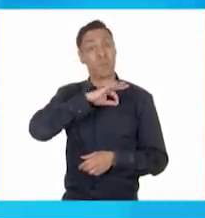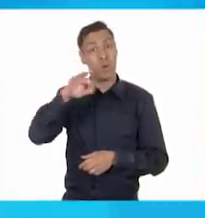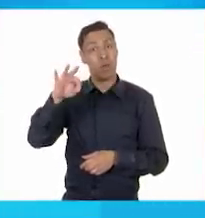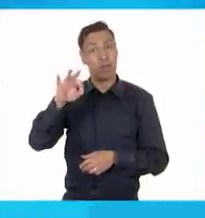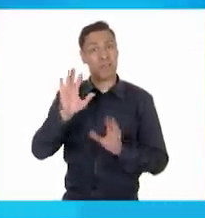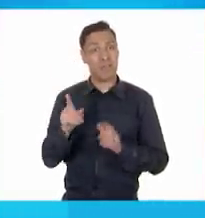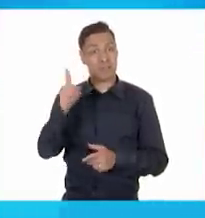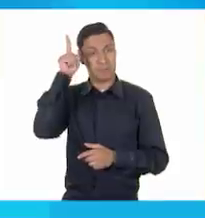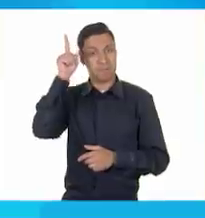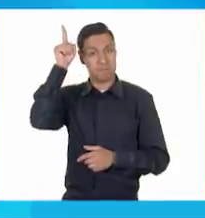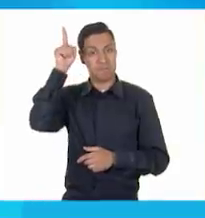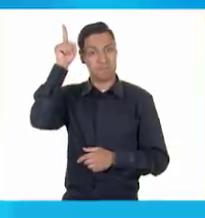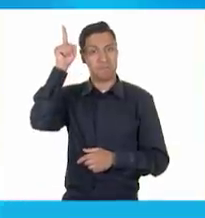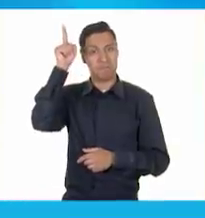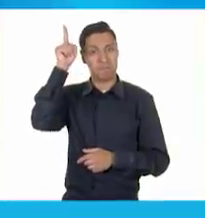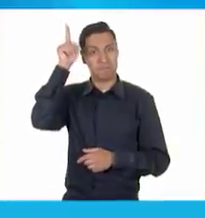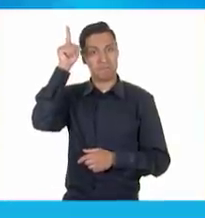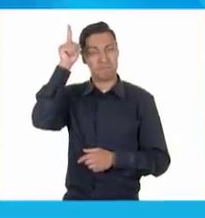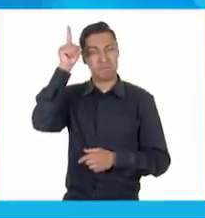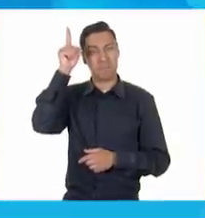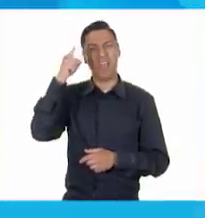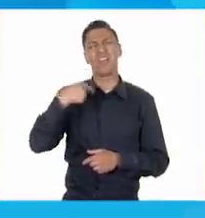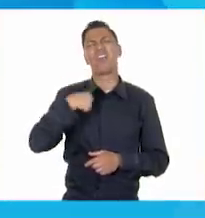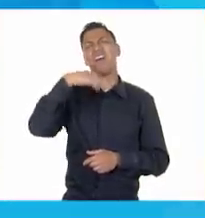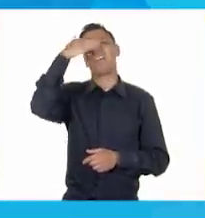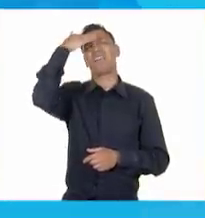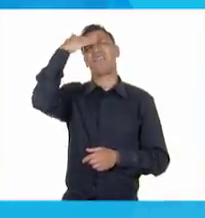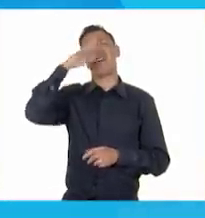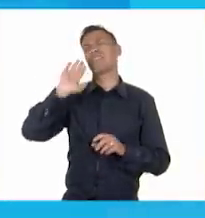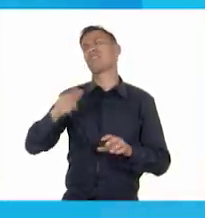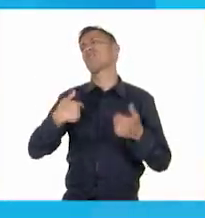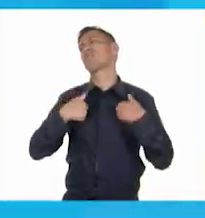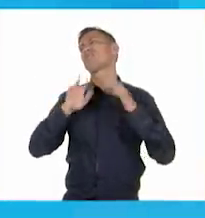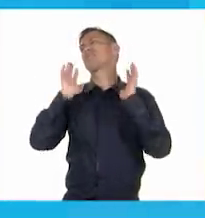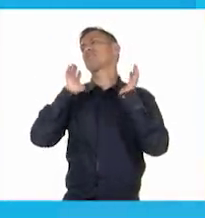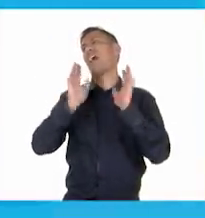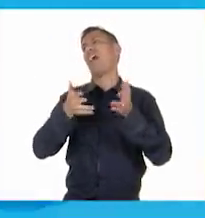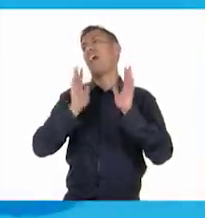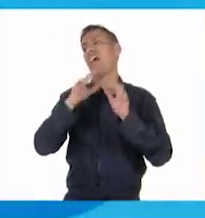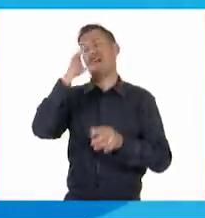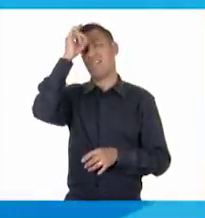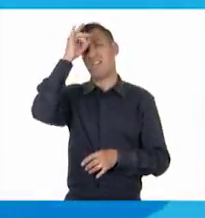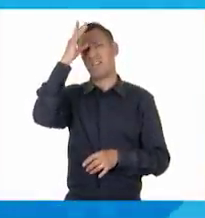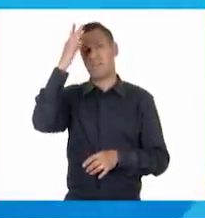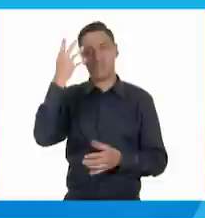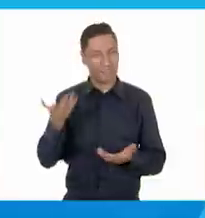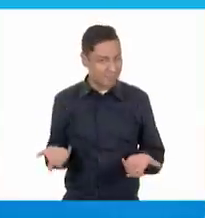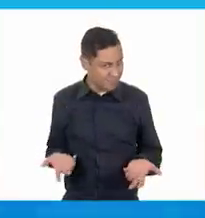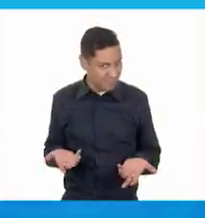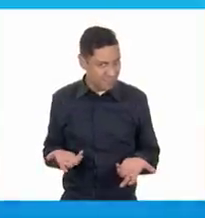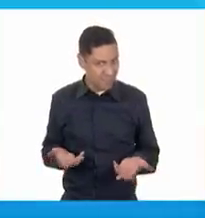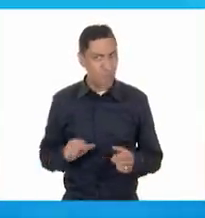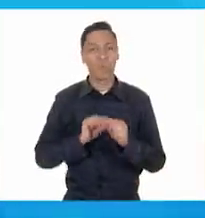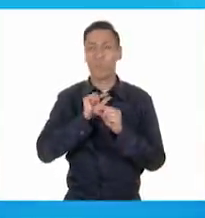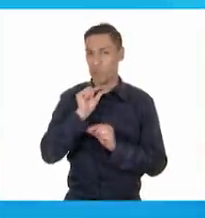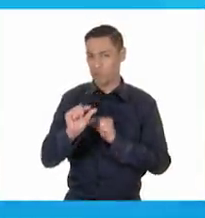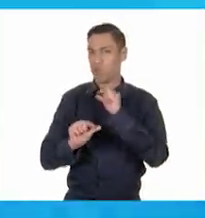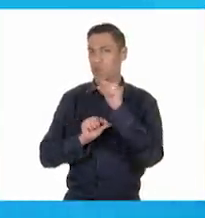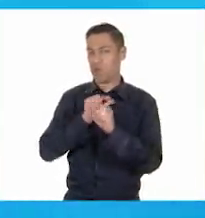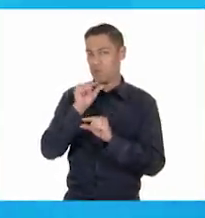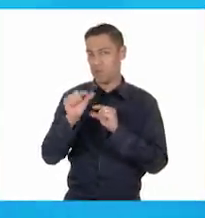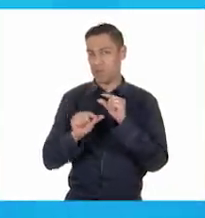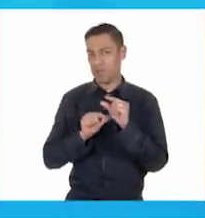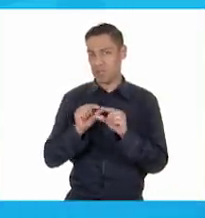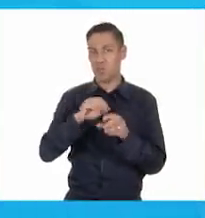¿Cuánto se aprende? A lo mejor podrían pensar, ¡ay, qué fácil! Eso ya me lo sé. Pero antes no se podía, entonces no es tan fácil y no es